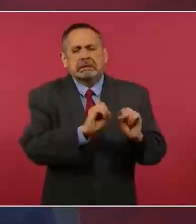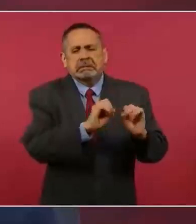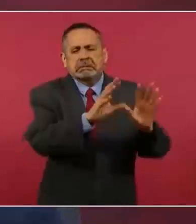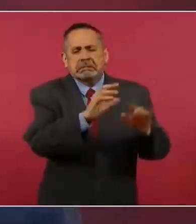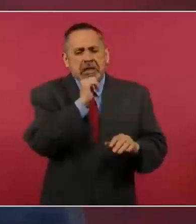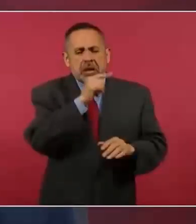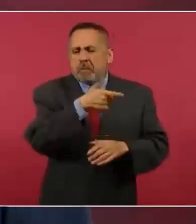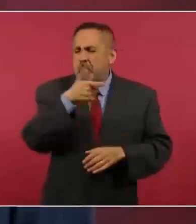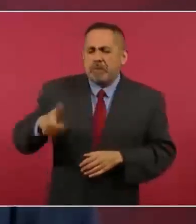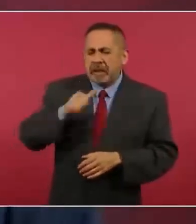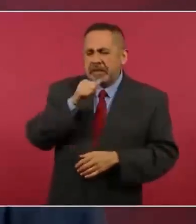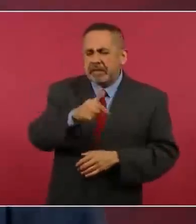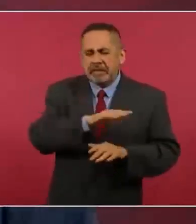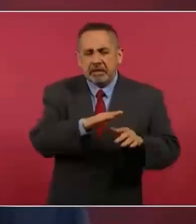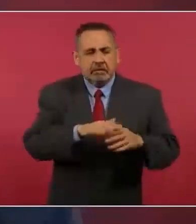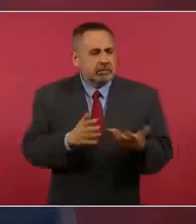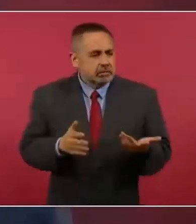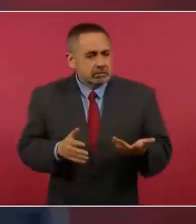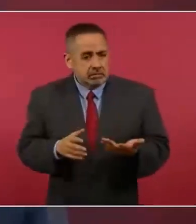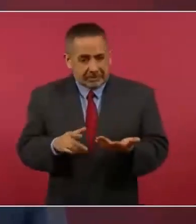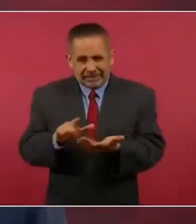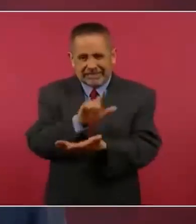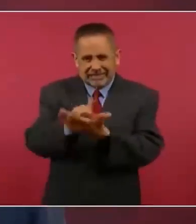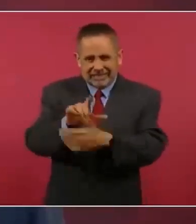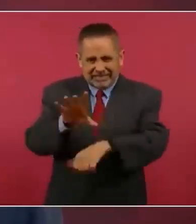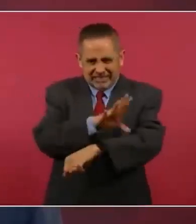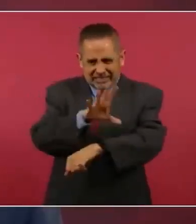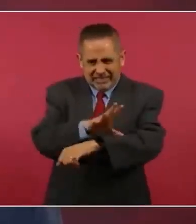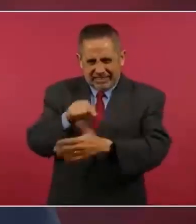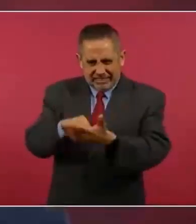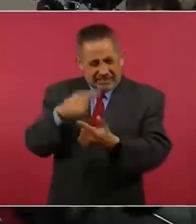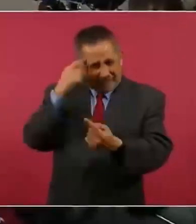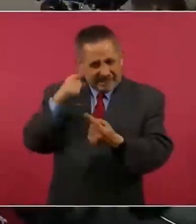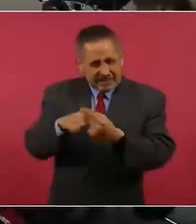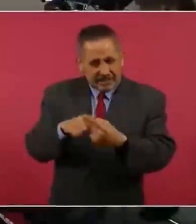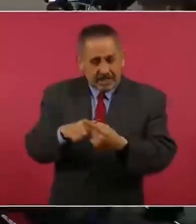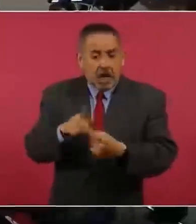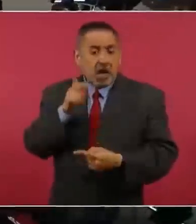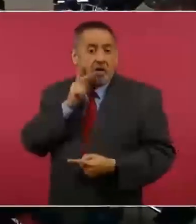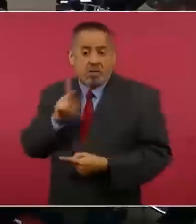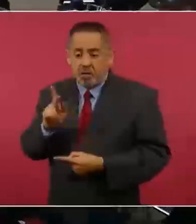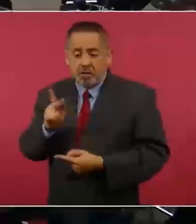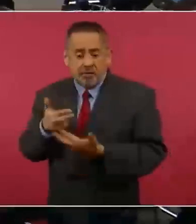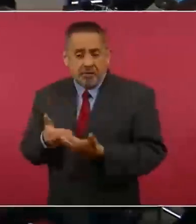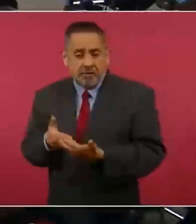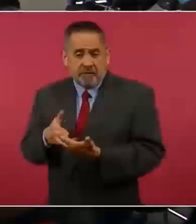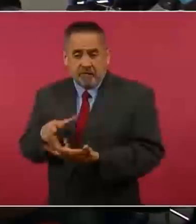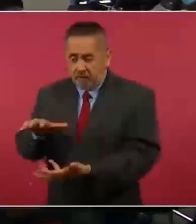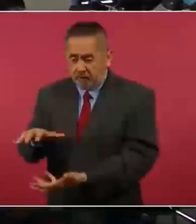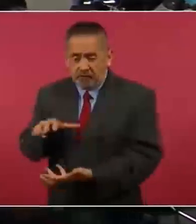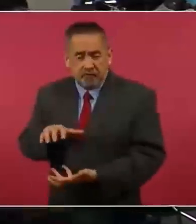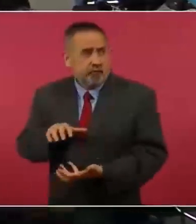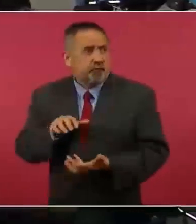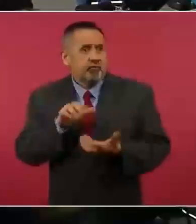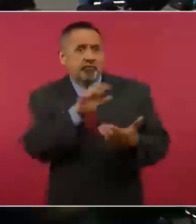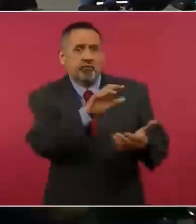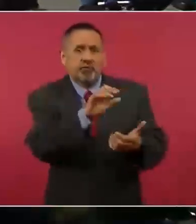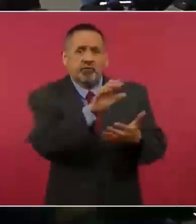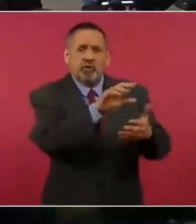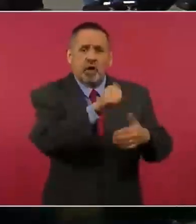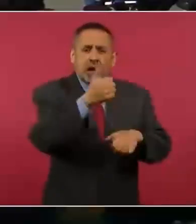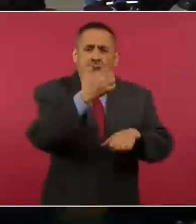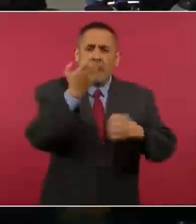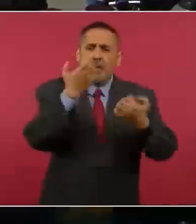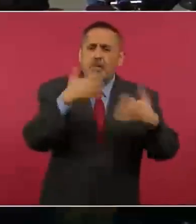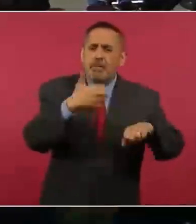¿Y qué era la reforma energética? Entregar el petróleo a extranjeros,